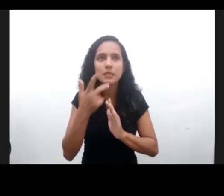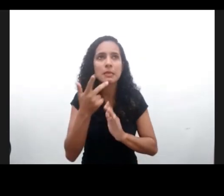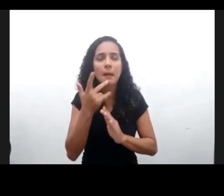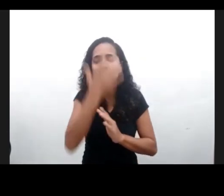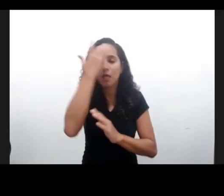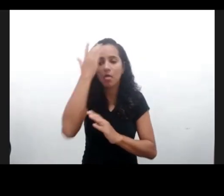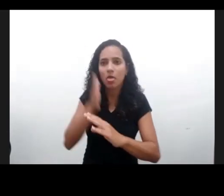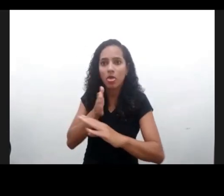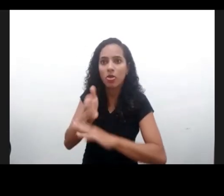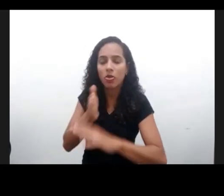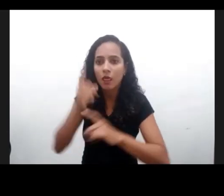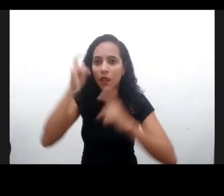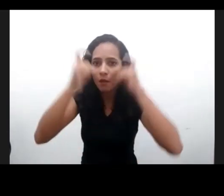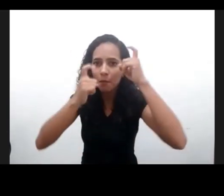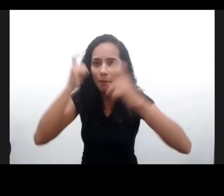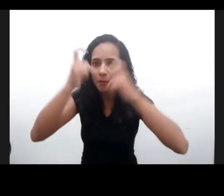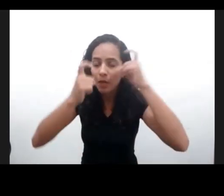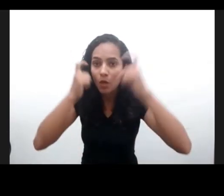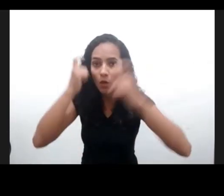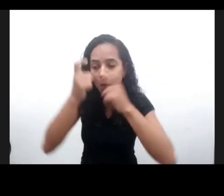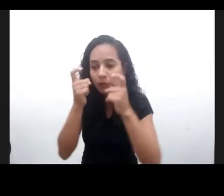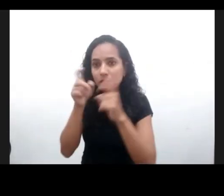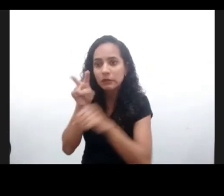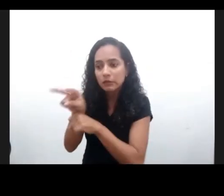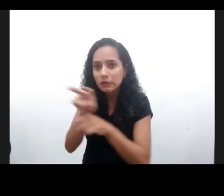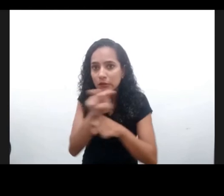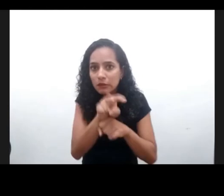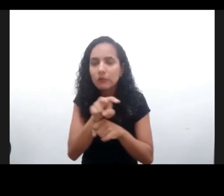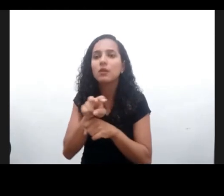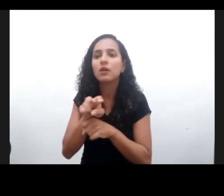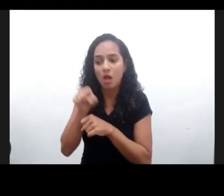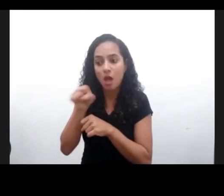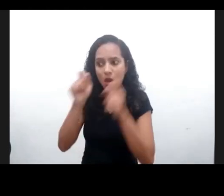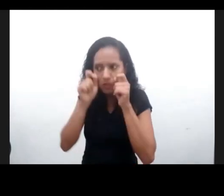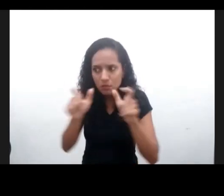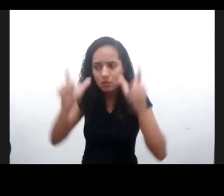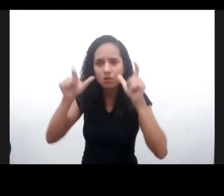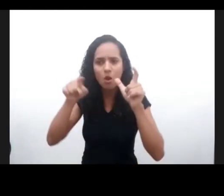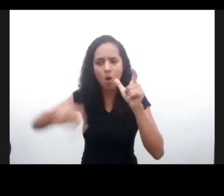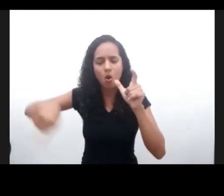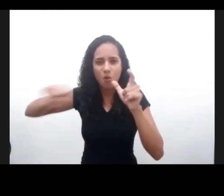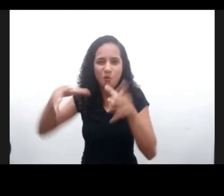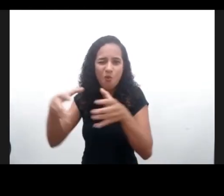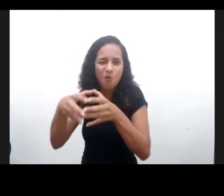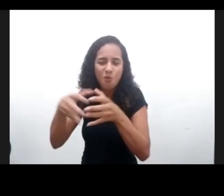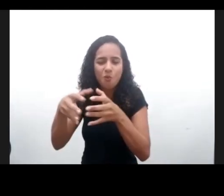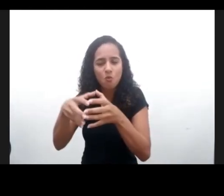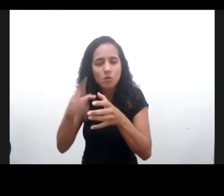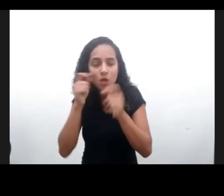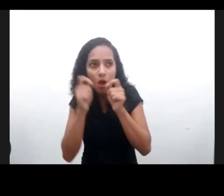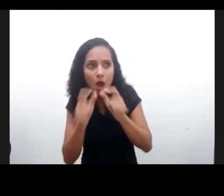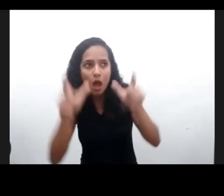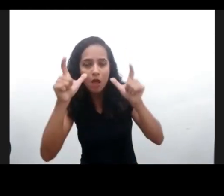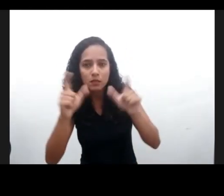datos, invasión de privacidad, preocupación por la vigilancia masiva, y ellos muestran que están atentos a temas